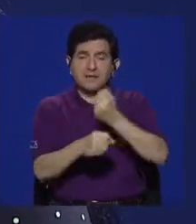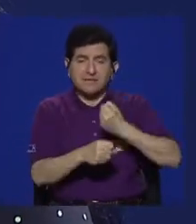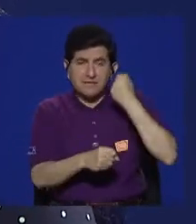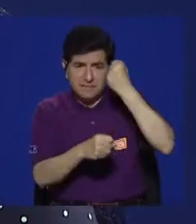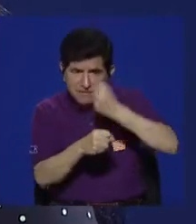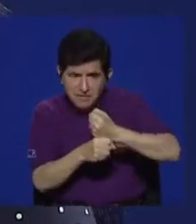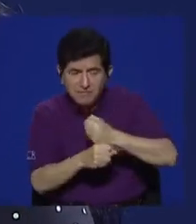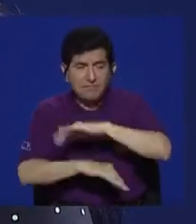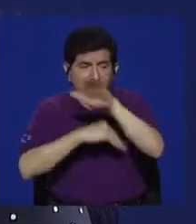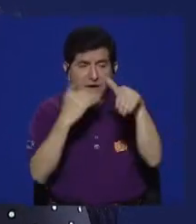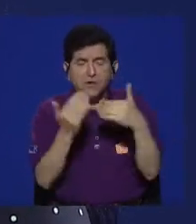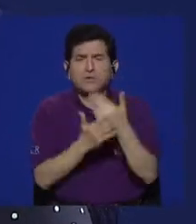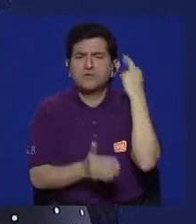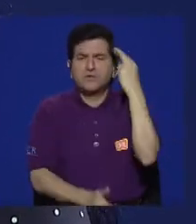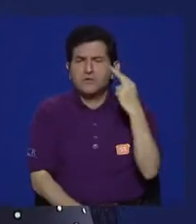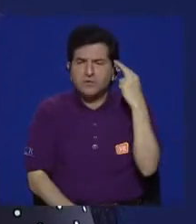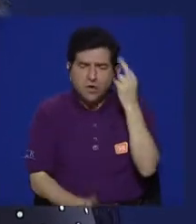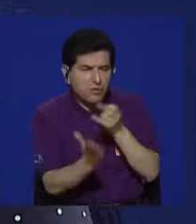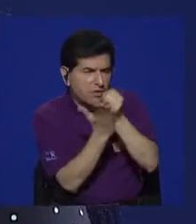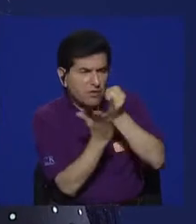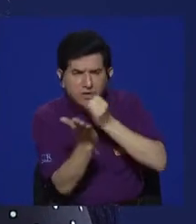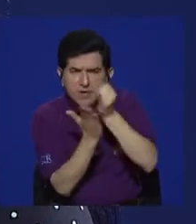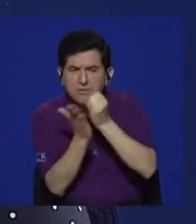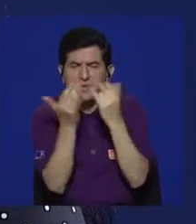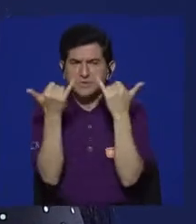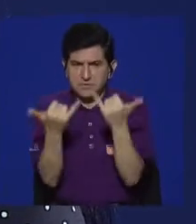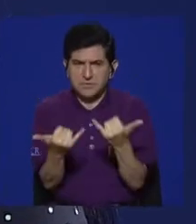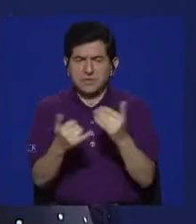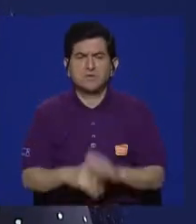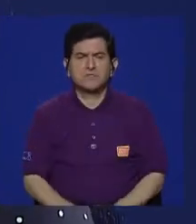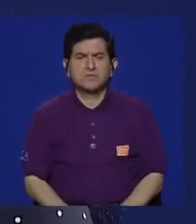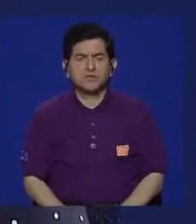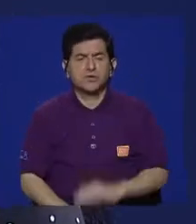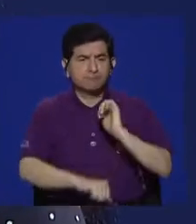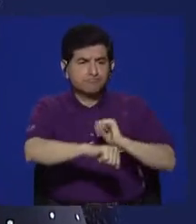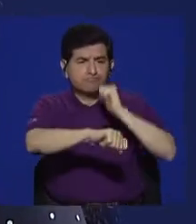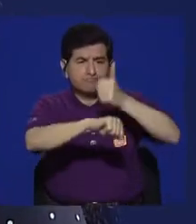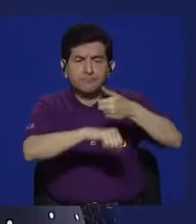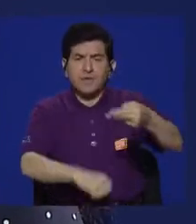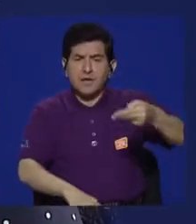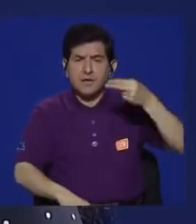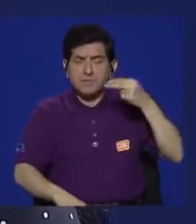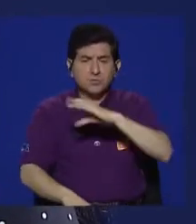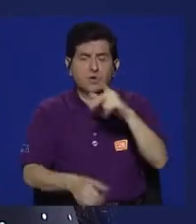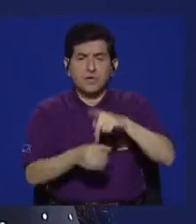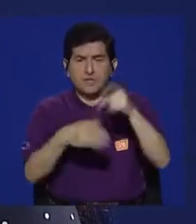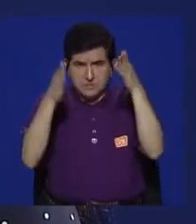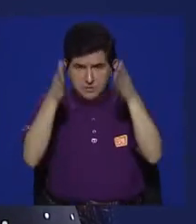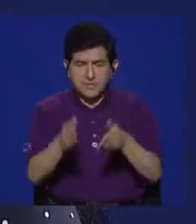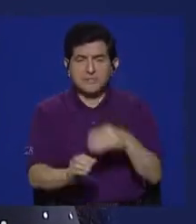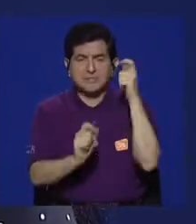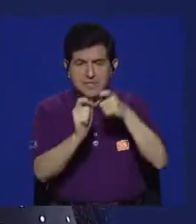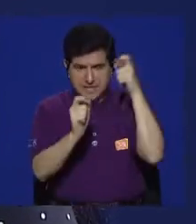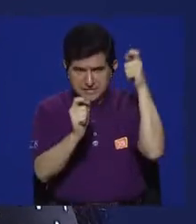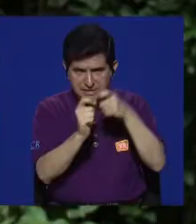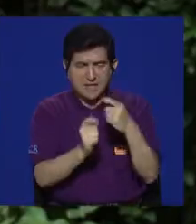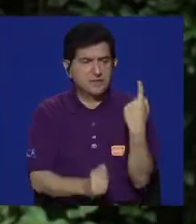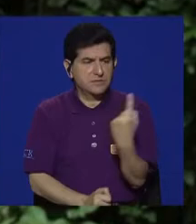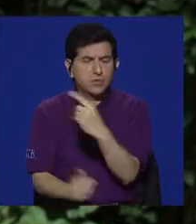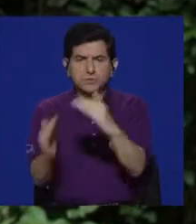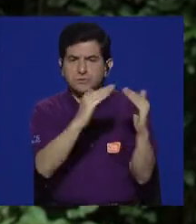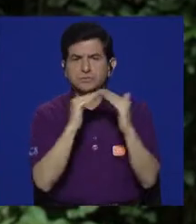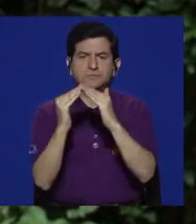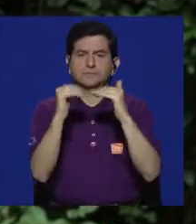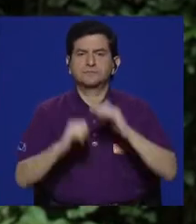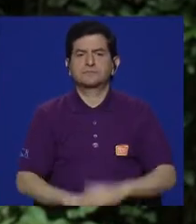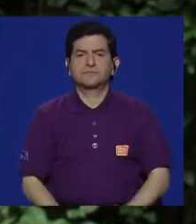venido haciendo en toda la reflexión y en la investigación que estamos haciendo se concretaba con historias y protagonistas específicos en